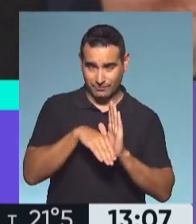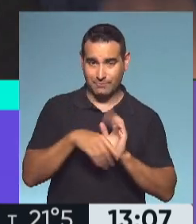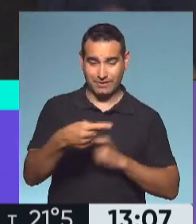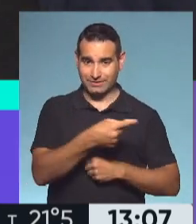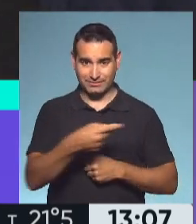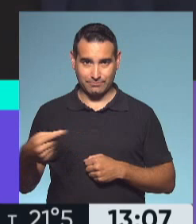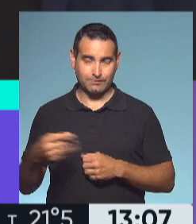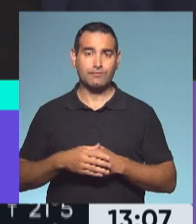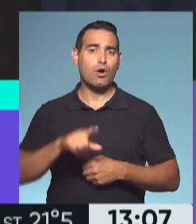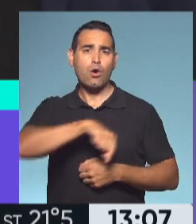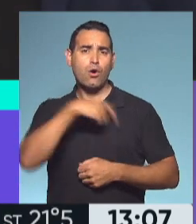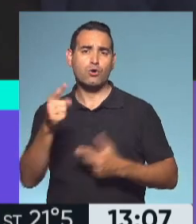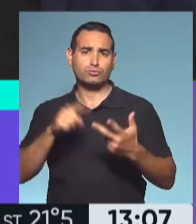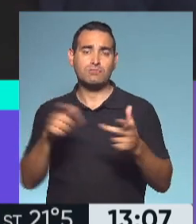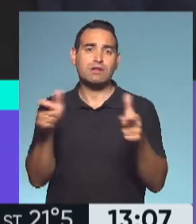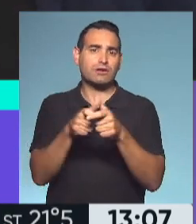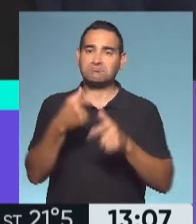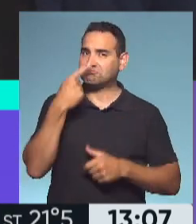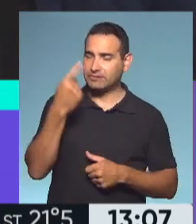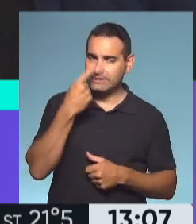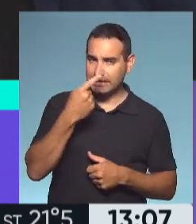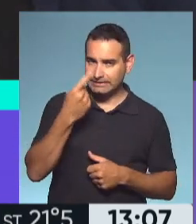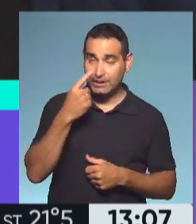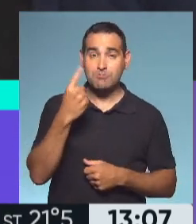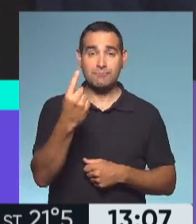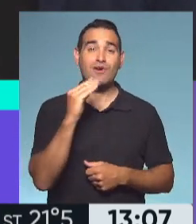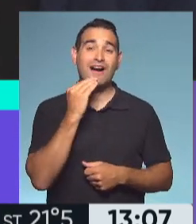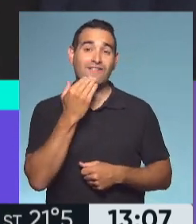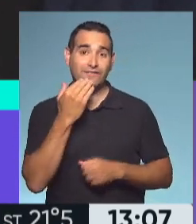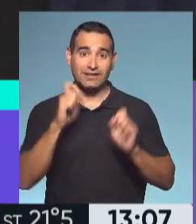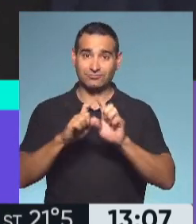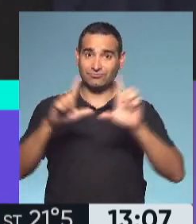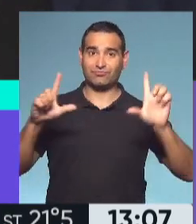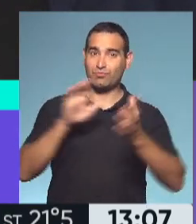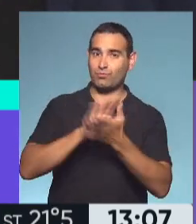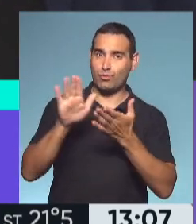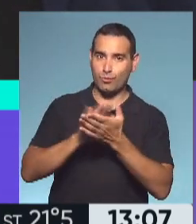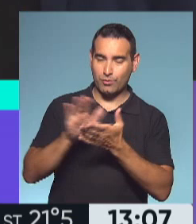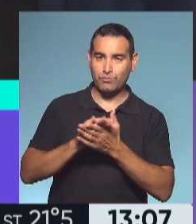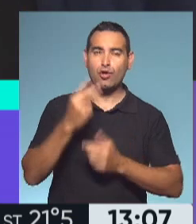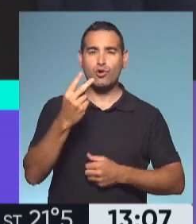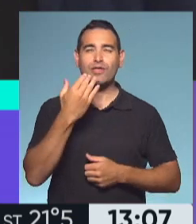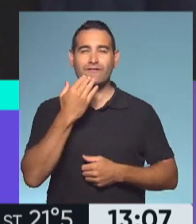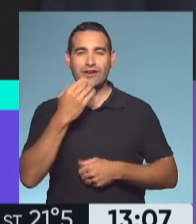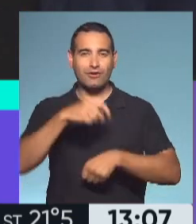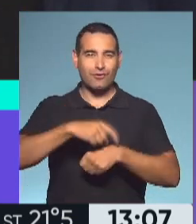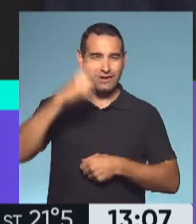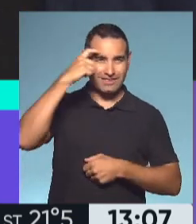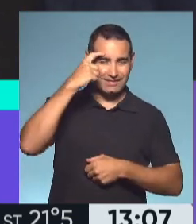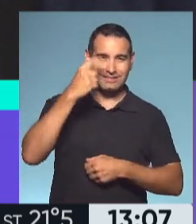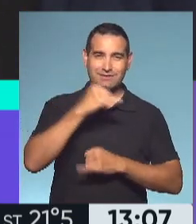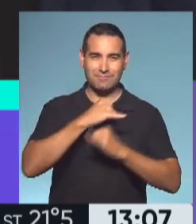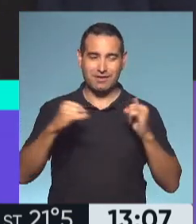Malvinas. Y otra película muy interesante que tendrá el 1 de abril su estreno en Cinear, pero el 2 de abril a las 10 y media de la noche,